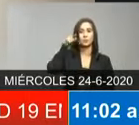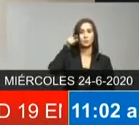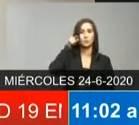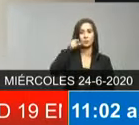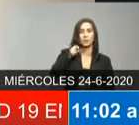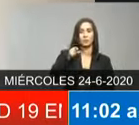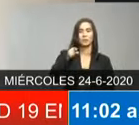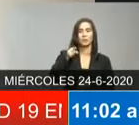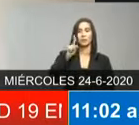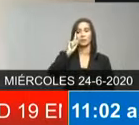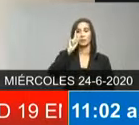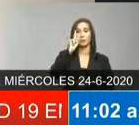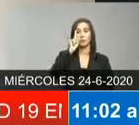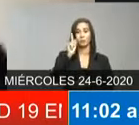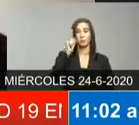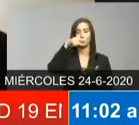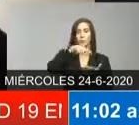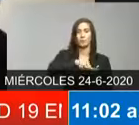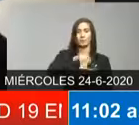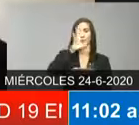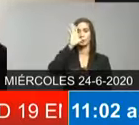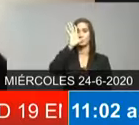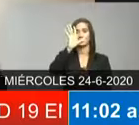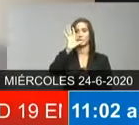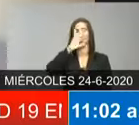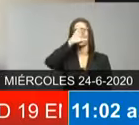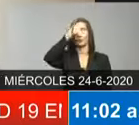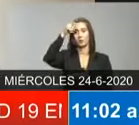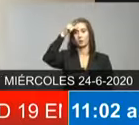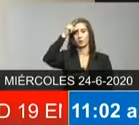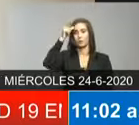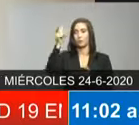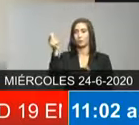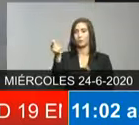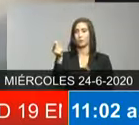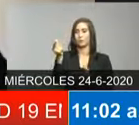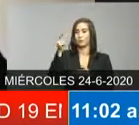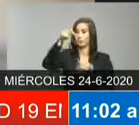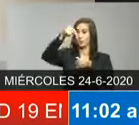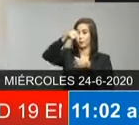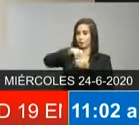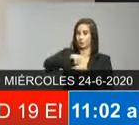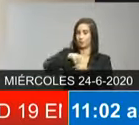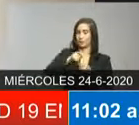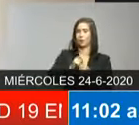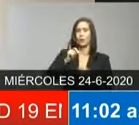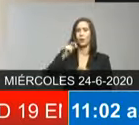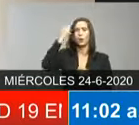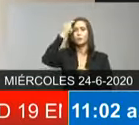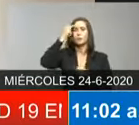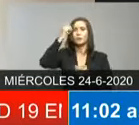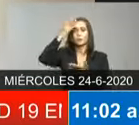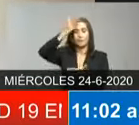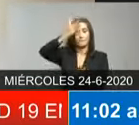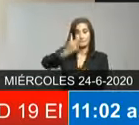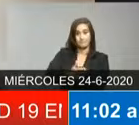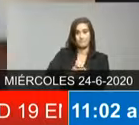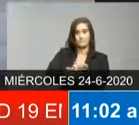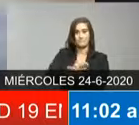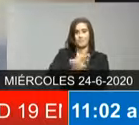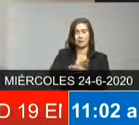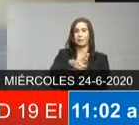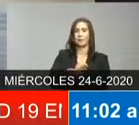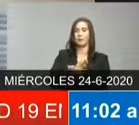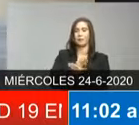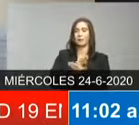al 5 de julio en las elecciones parar las ruedas de prensa habituales para no